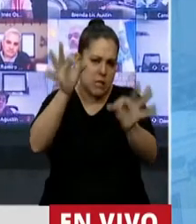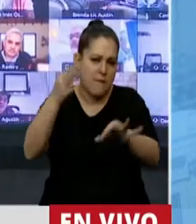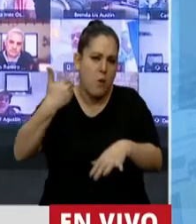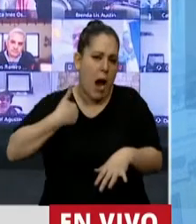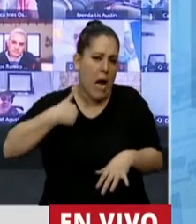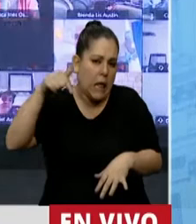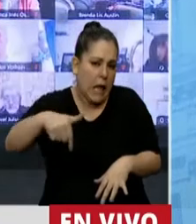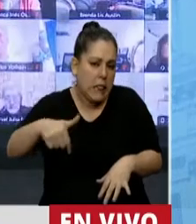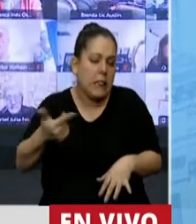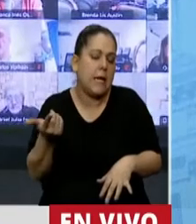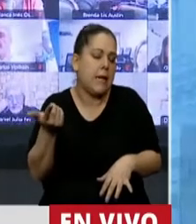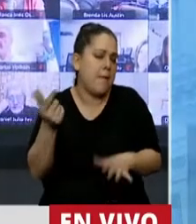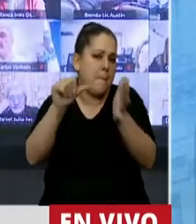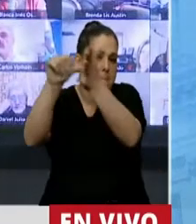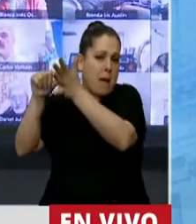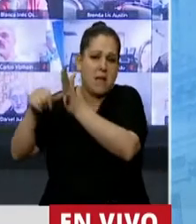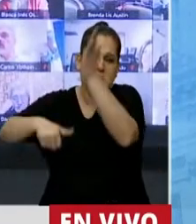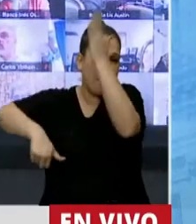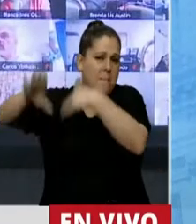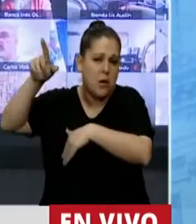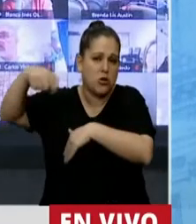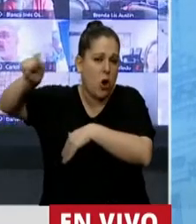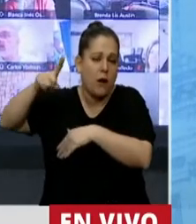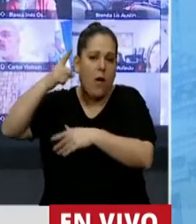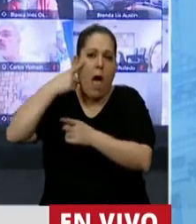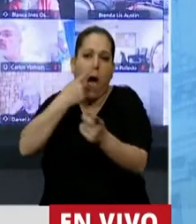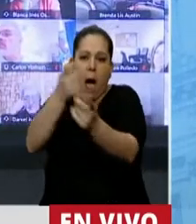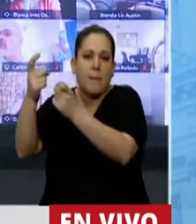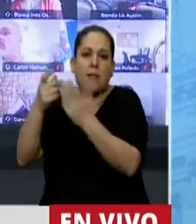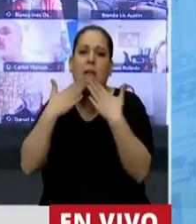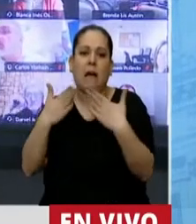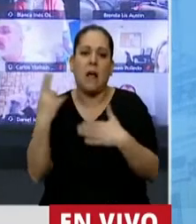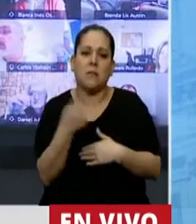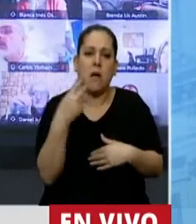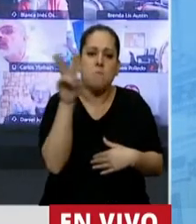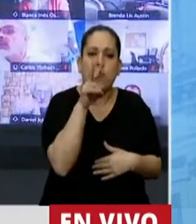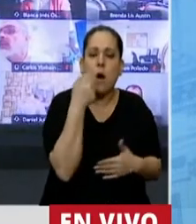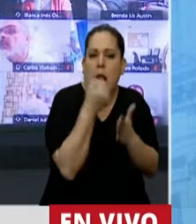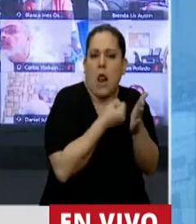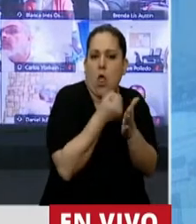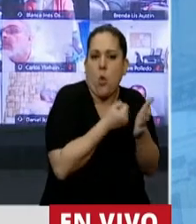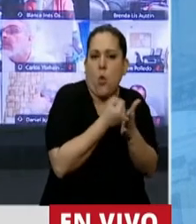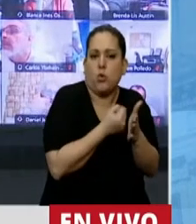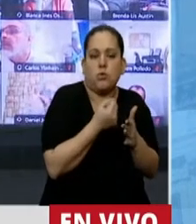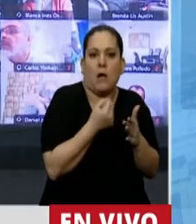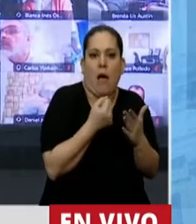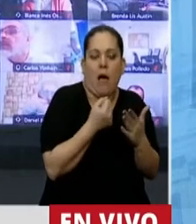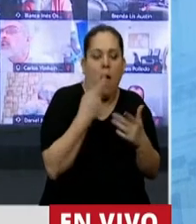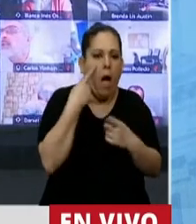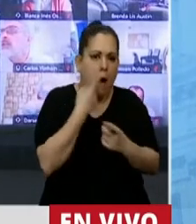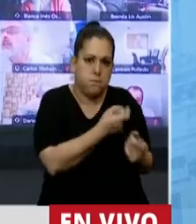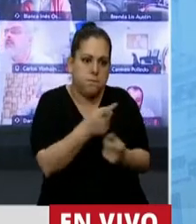aprendido, la mayoría de los países llega al ambiente aprendiendo de las luchas feministas y hablan mucho del ecofeminismo por cómo aprendieron de las luchas